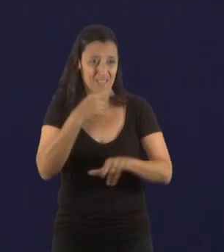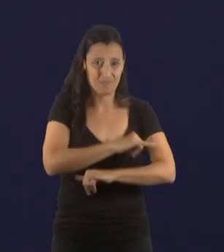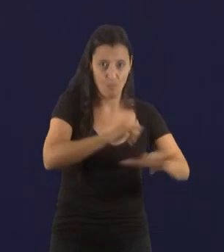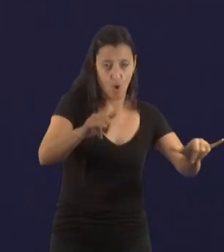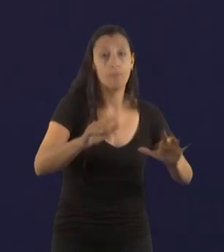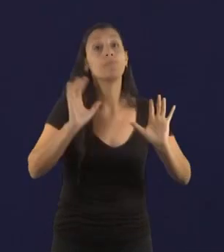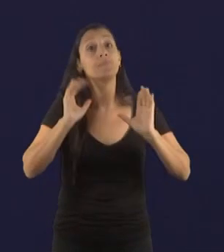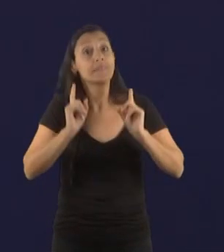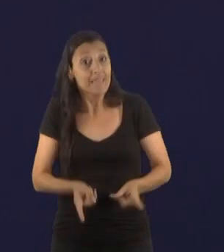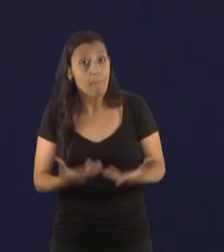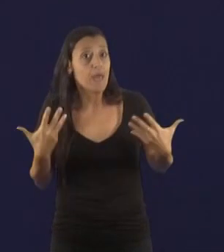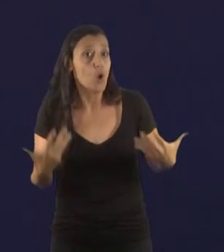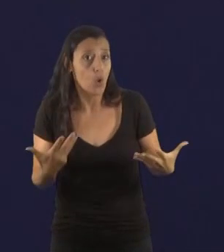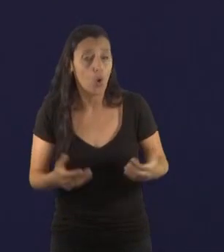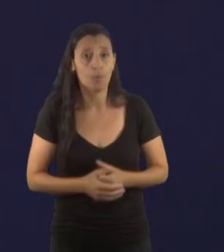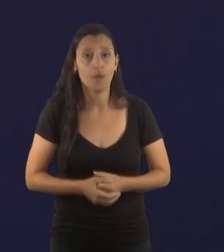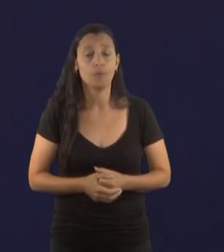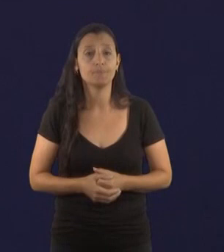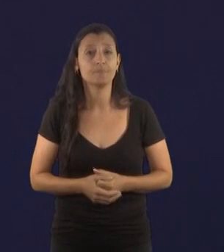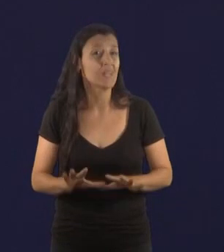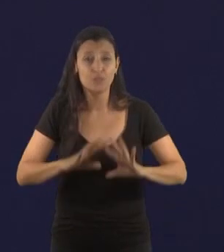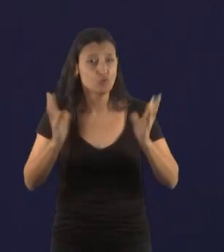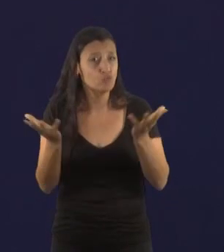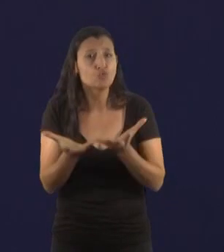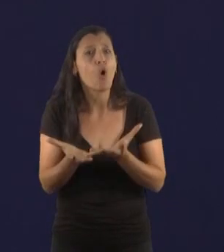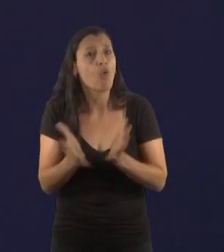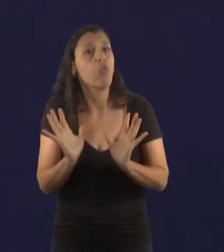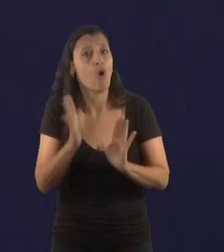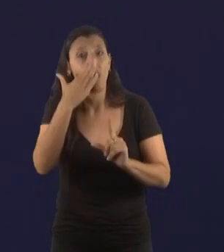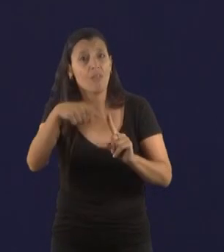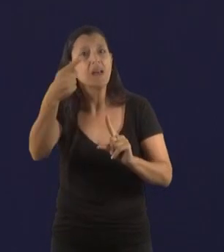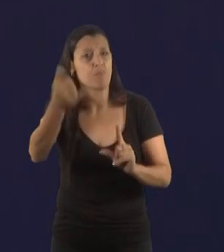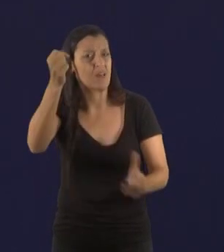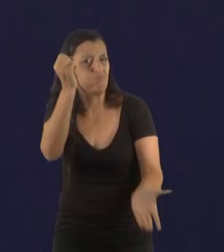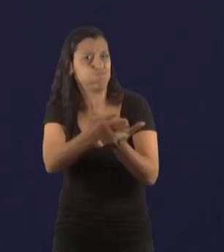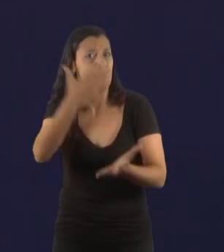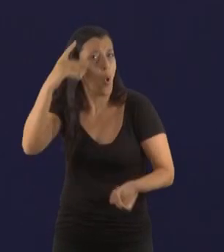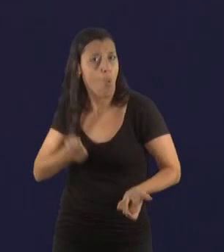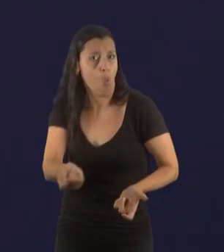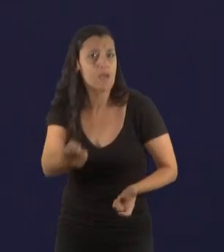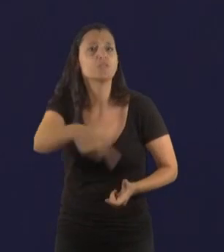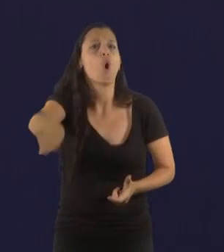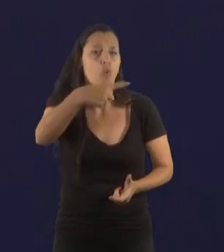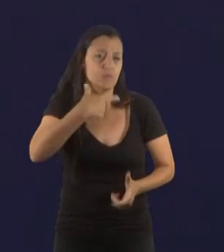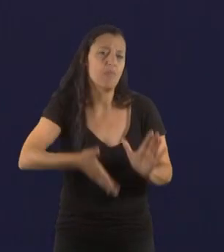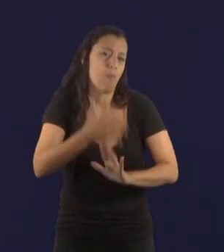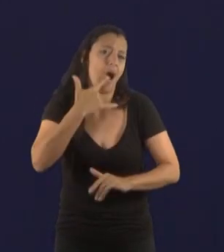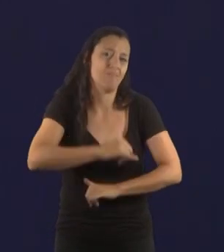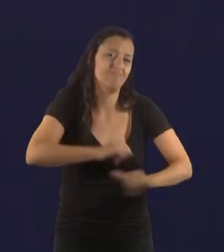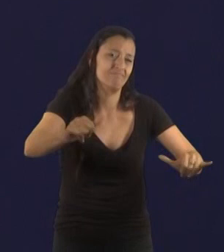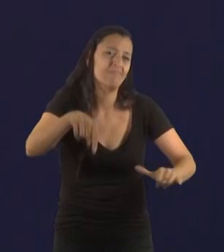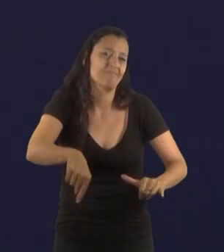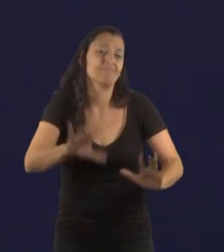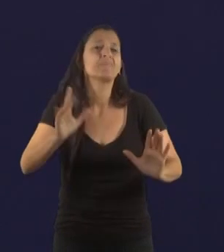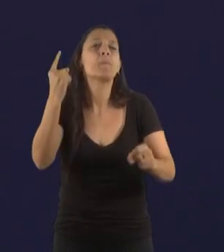supuesto que todo esto va a estar enmarcado en una acción judicial que van a conocer en breve. Por supuesto, esto